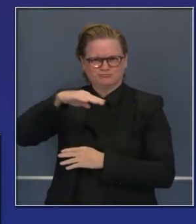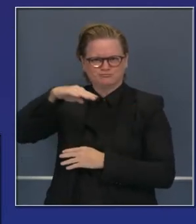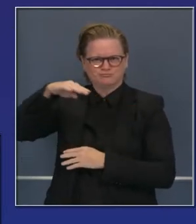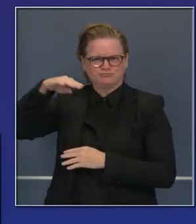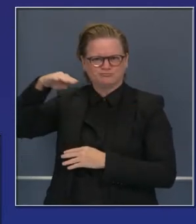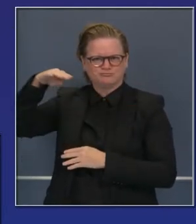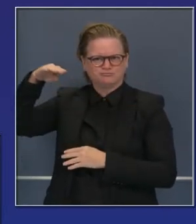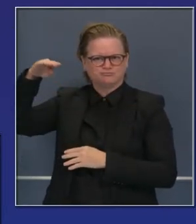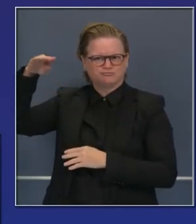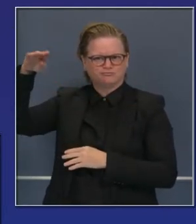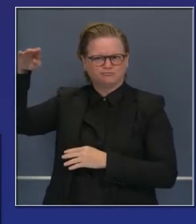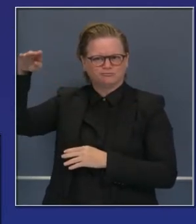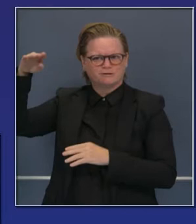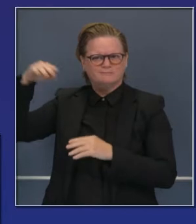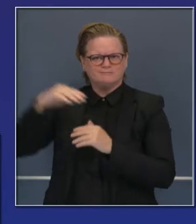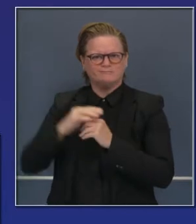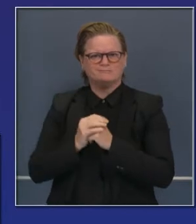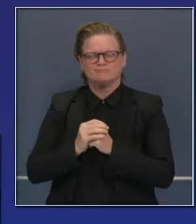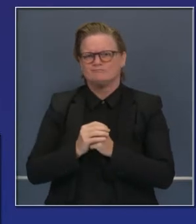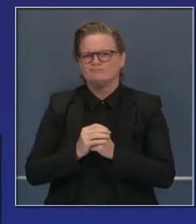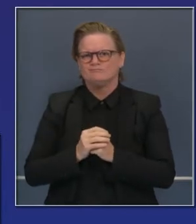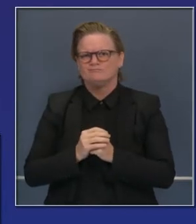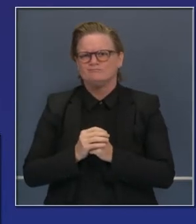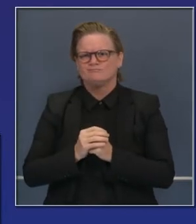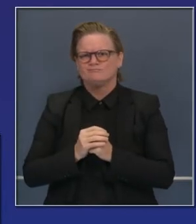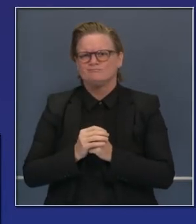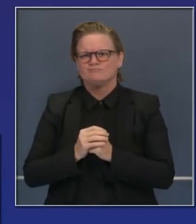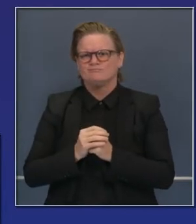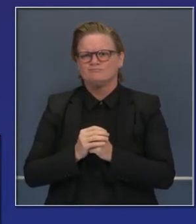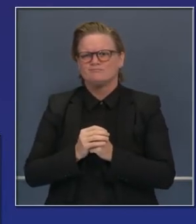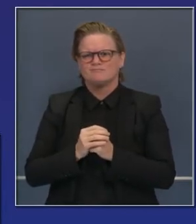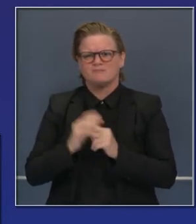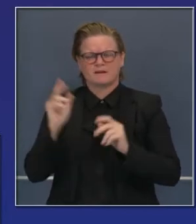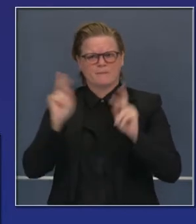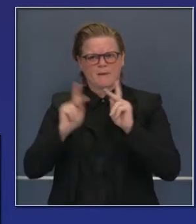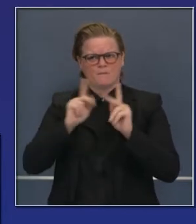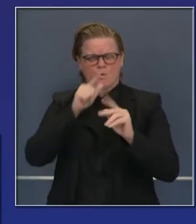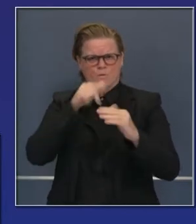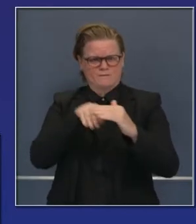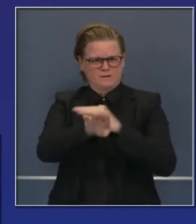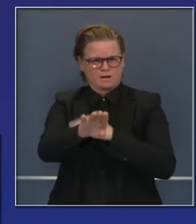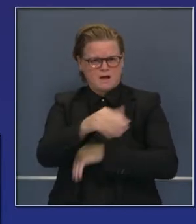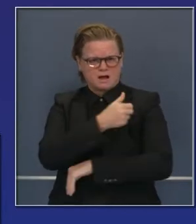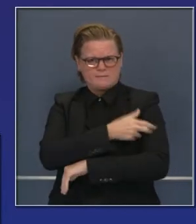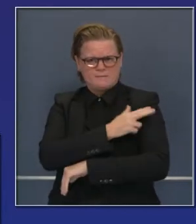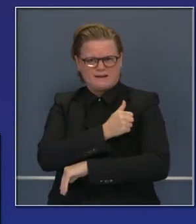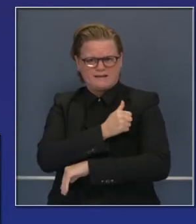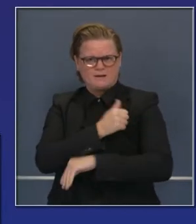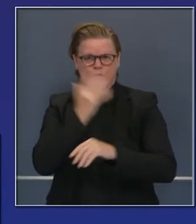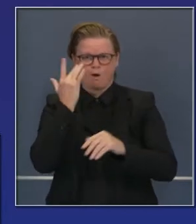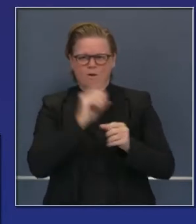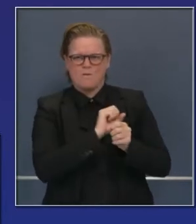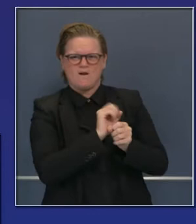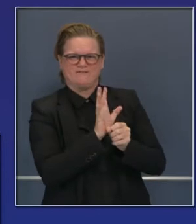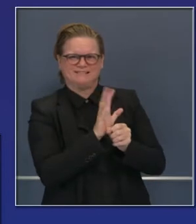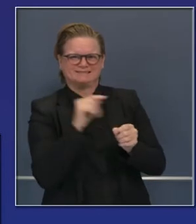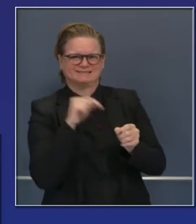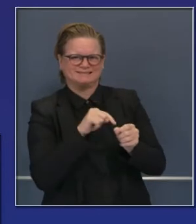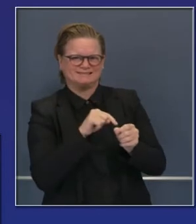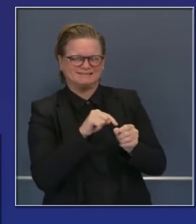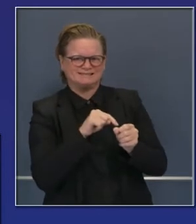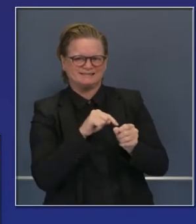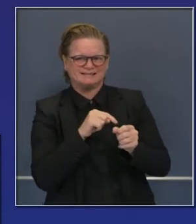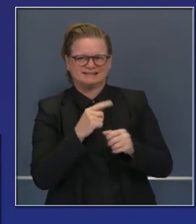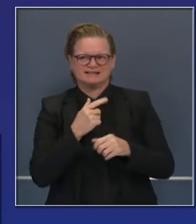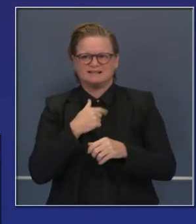en los últimos 14 días de personas que han sido hospitalizadas con resultado positivo de COVID-19. 7